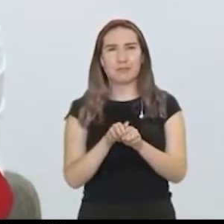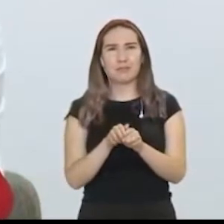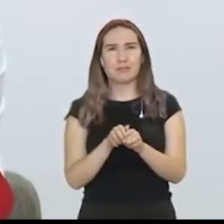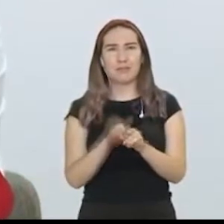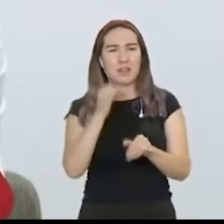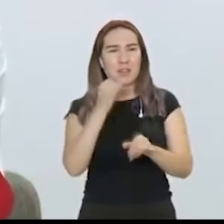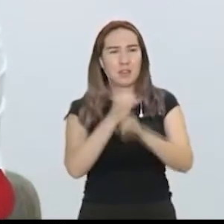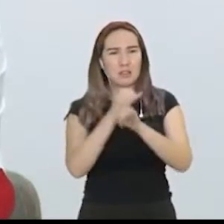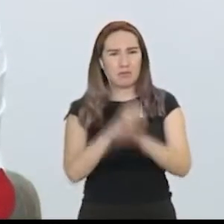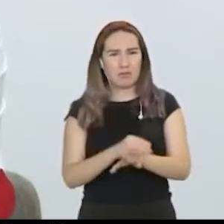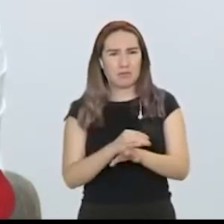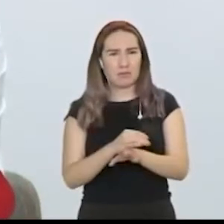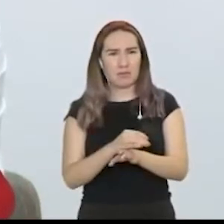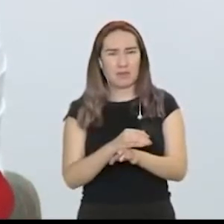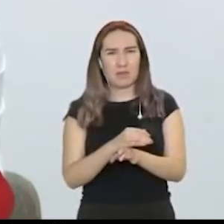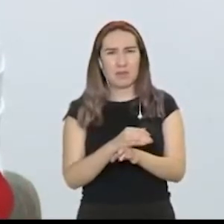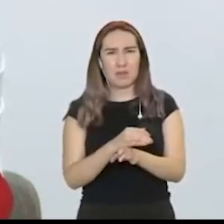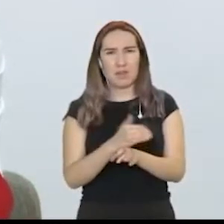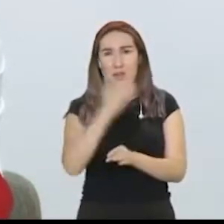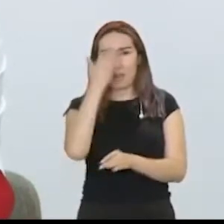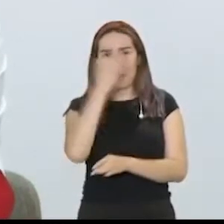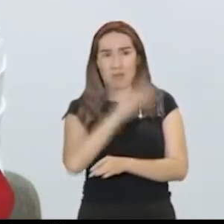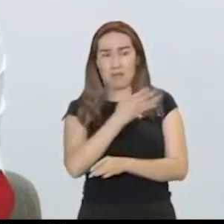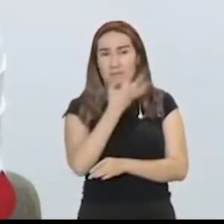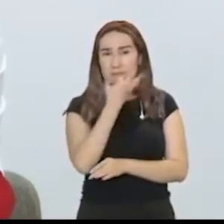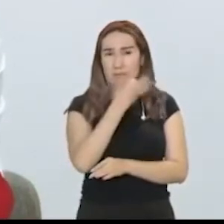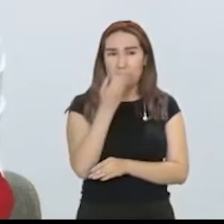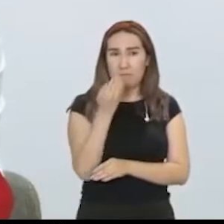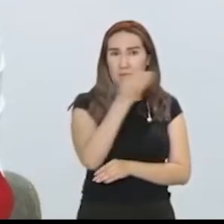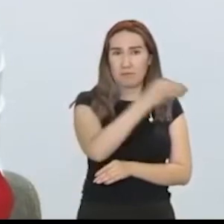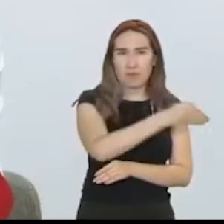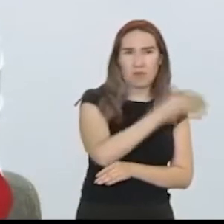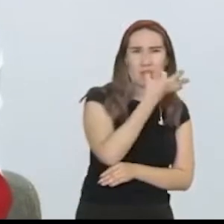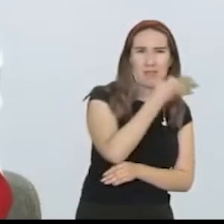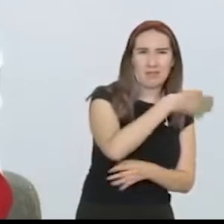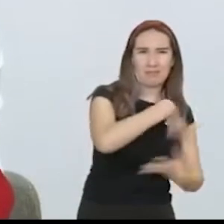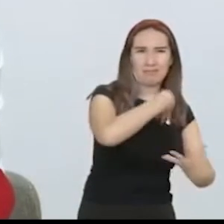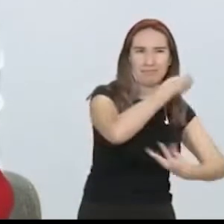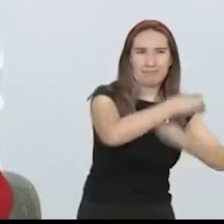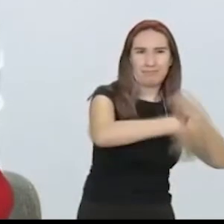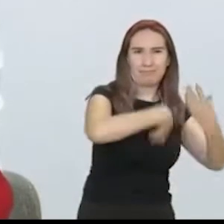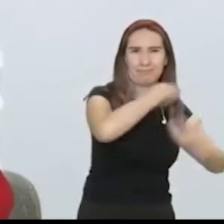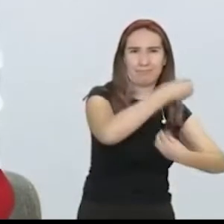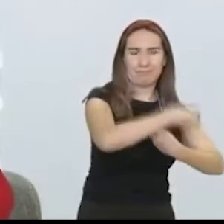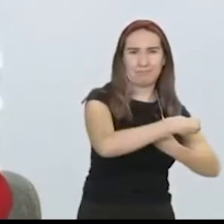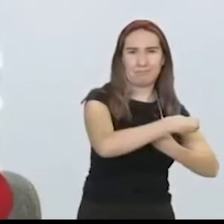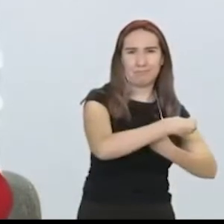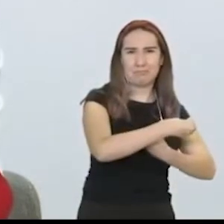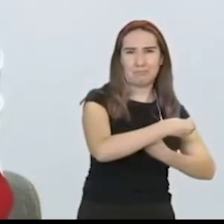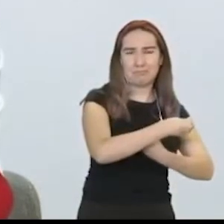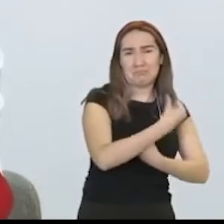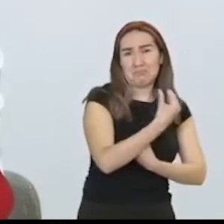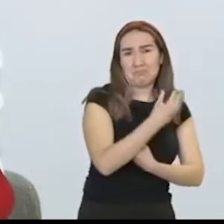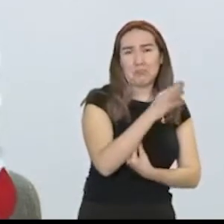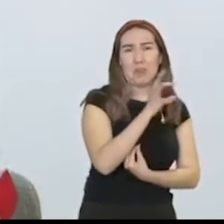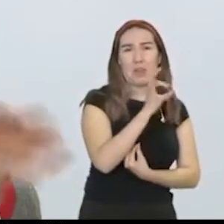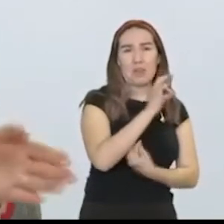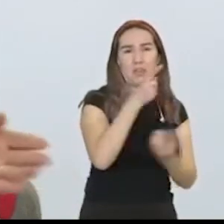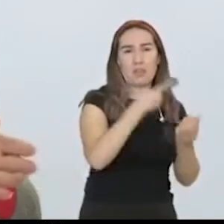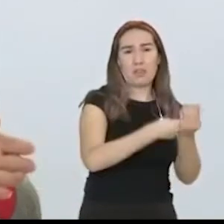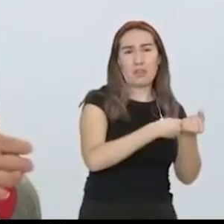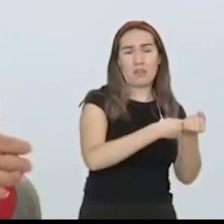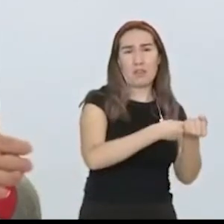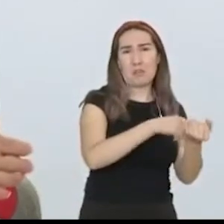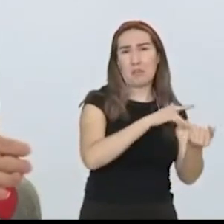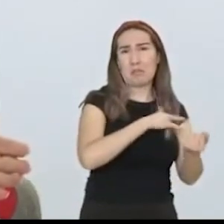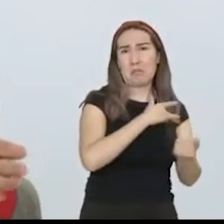Van a esa fiesta, te vas a enfermar, vas a originar inmunidad, sí, tal vez, pero también vas